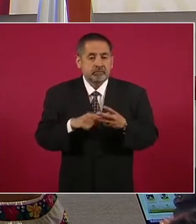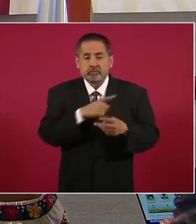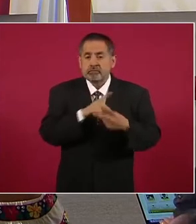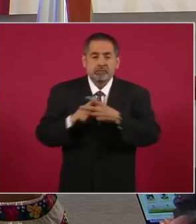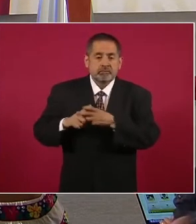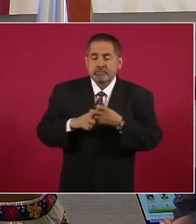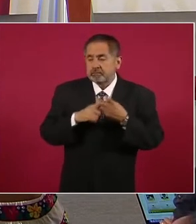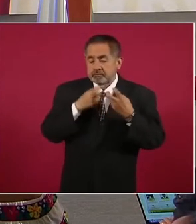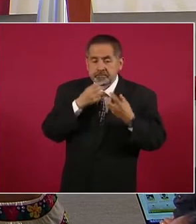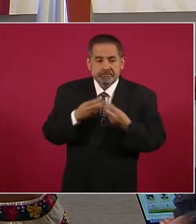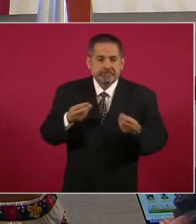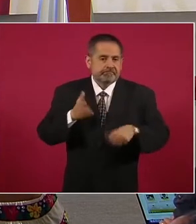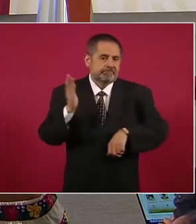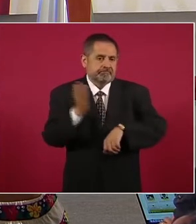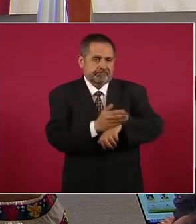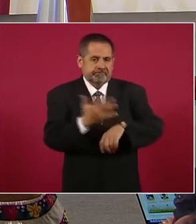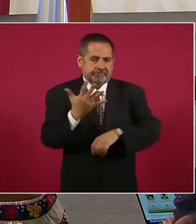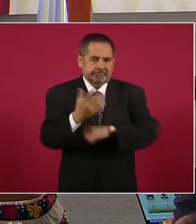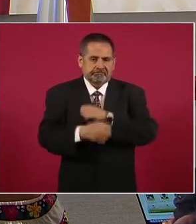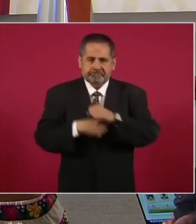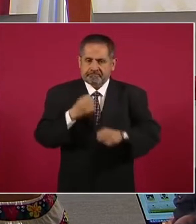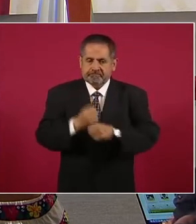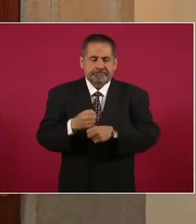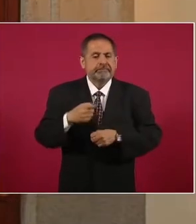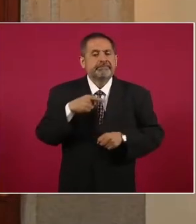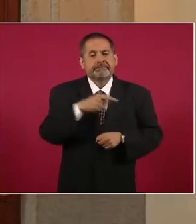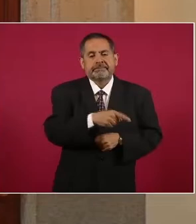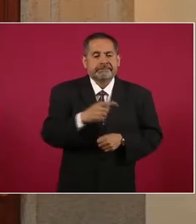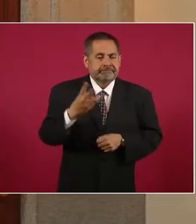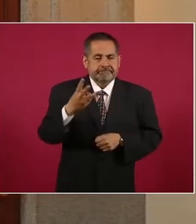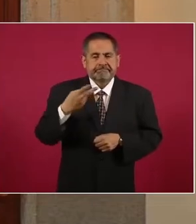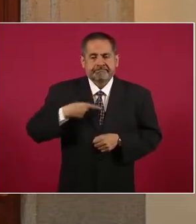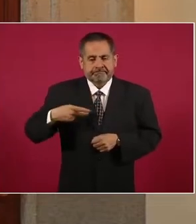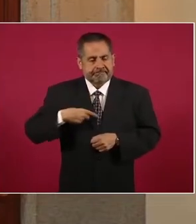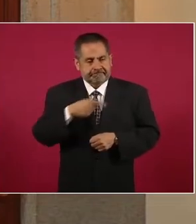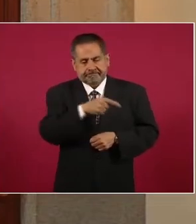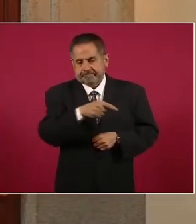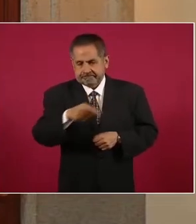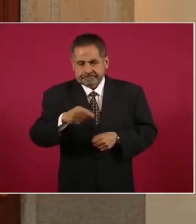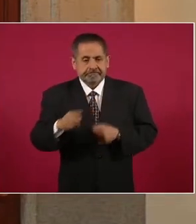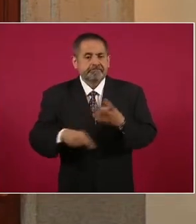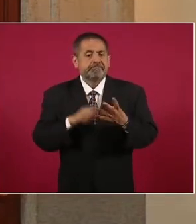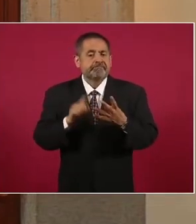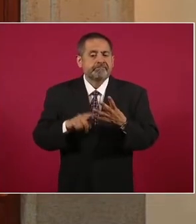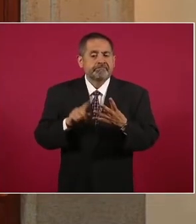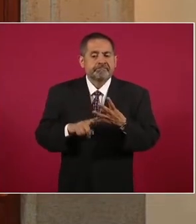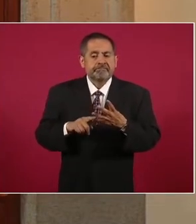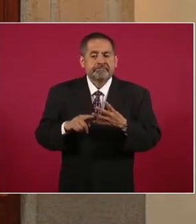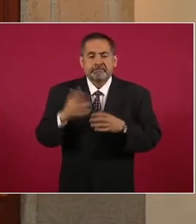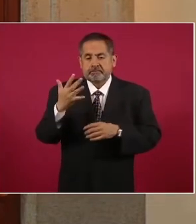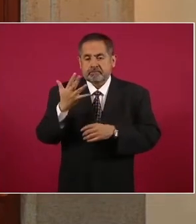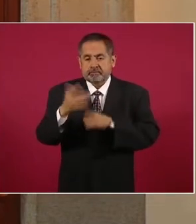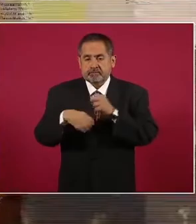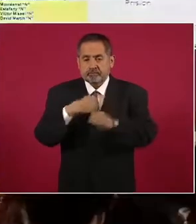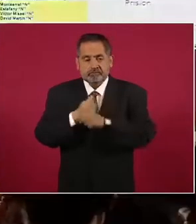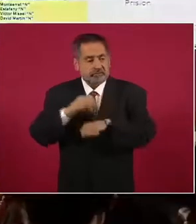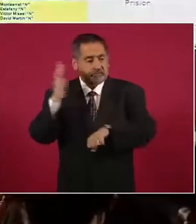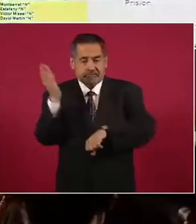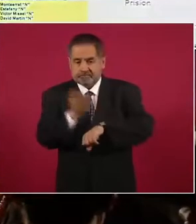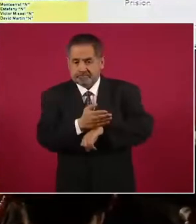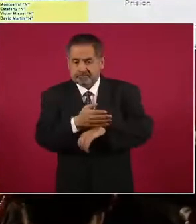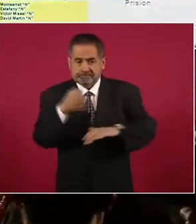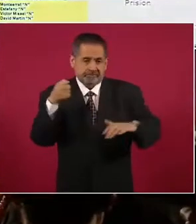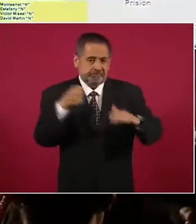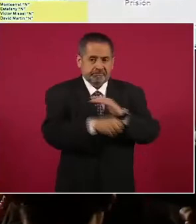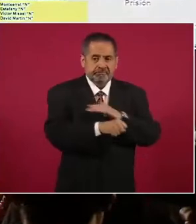de 50 años, también en contra de tres personas y otra más por 50 años, también en contra